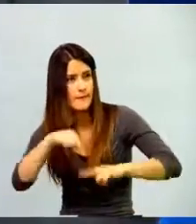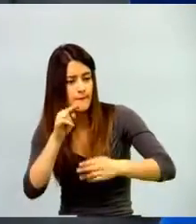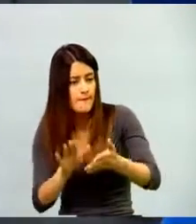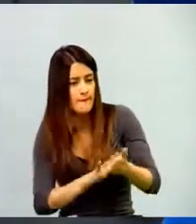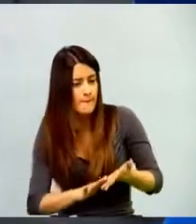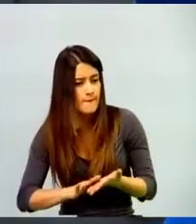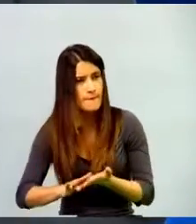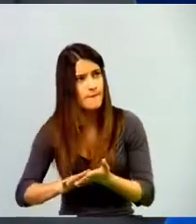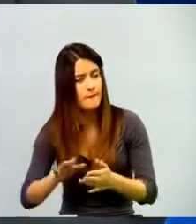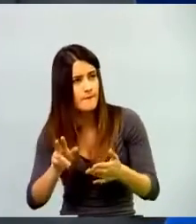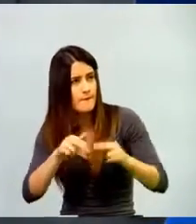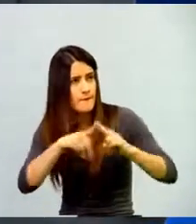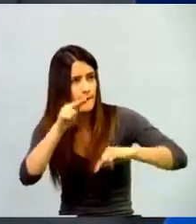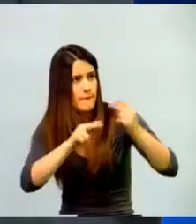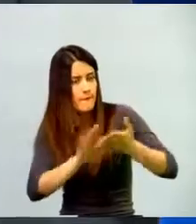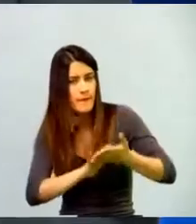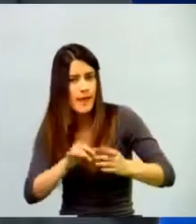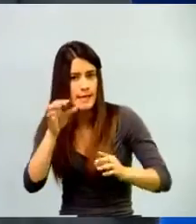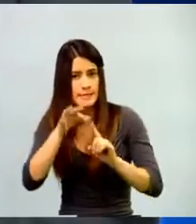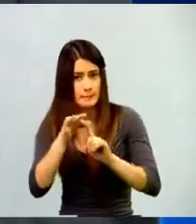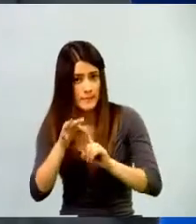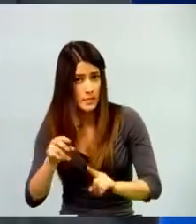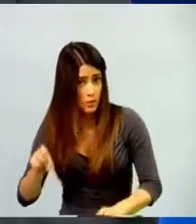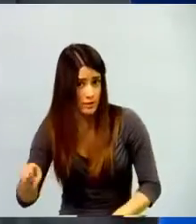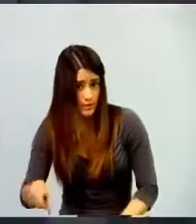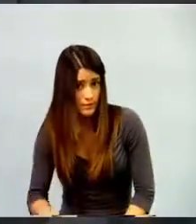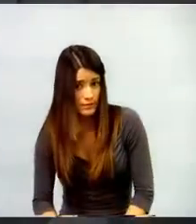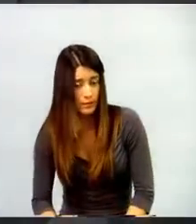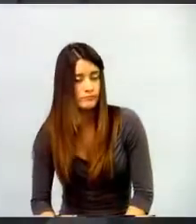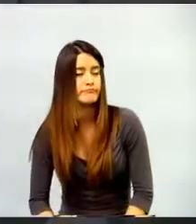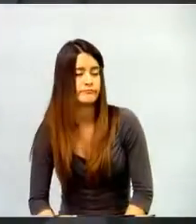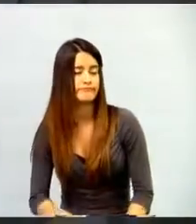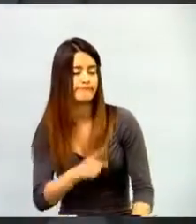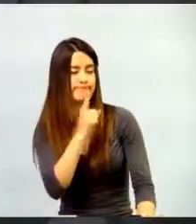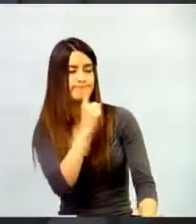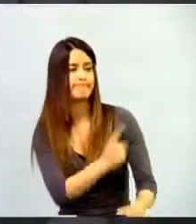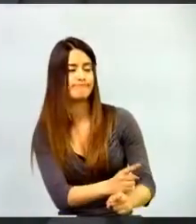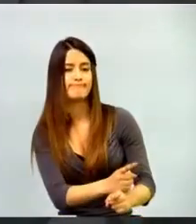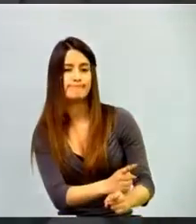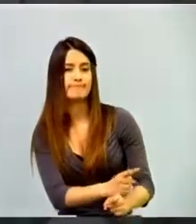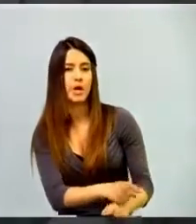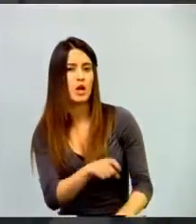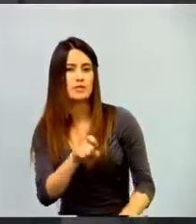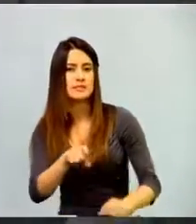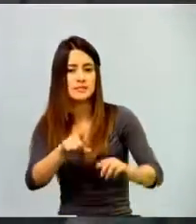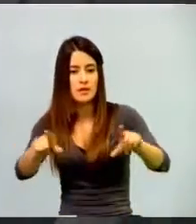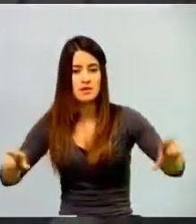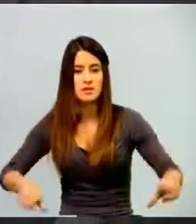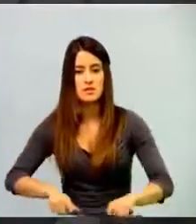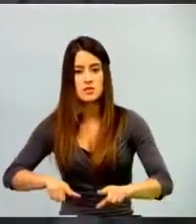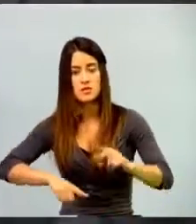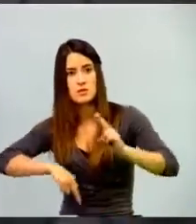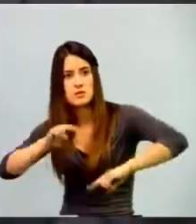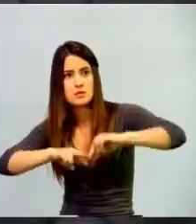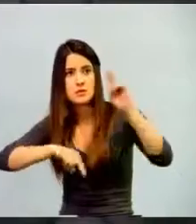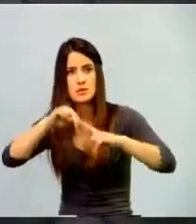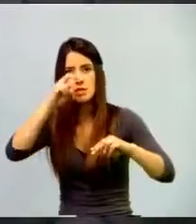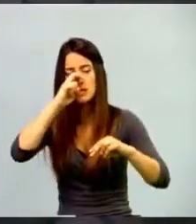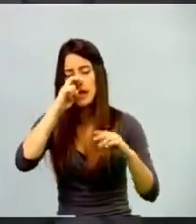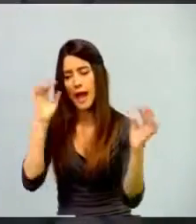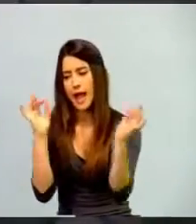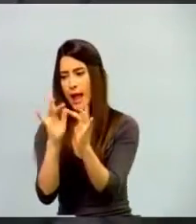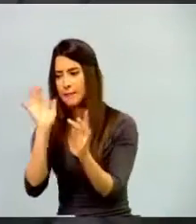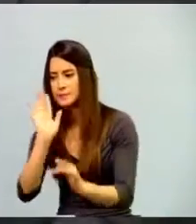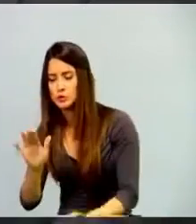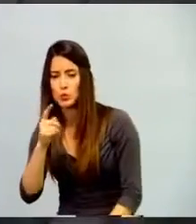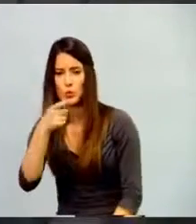gamificación o aplicar unas metodologías con gamificación. Correcto. No es imperativo que esté toda la infraestructura. Hay muchos